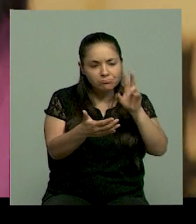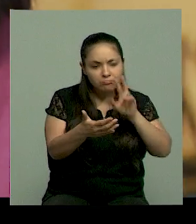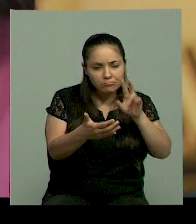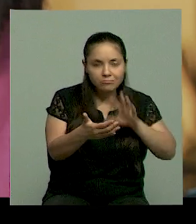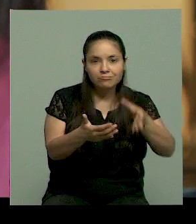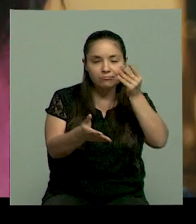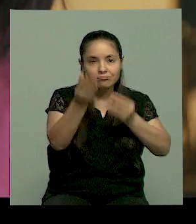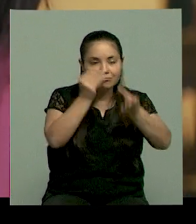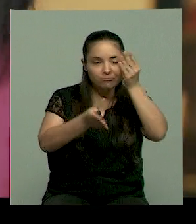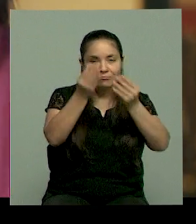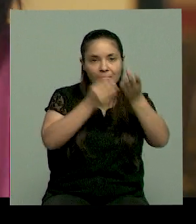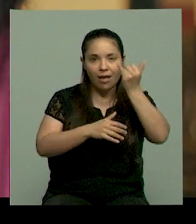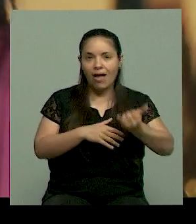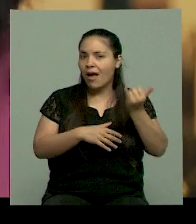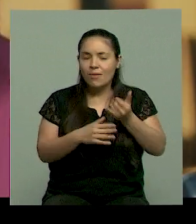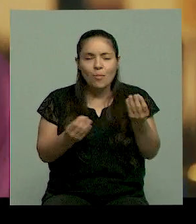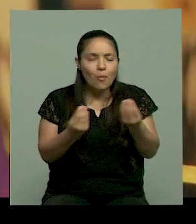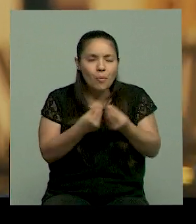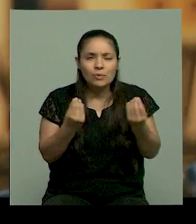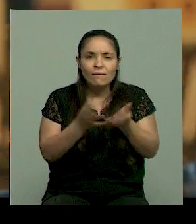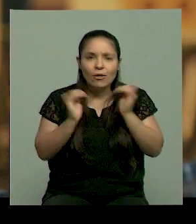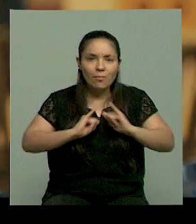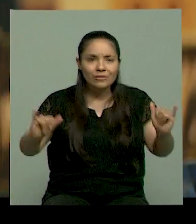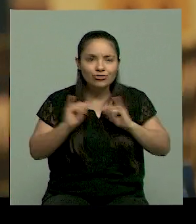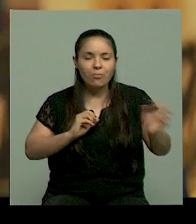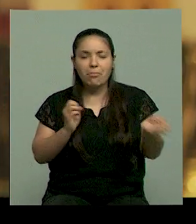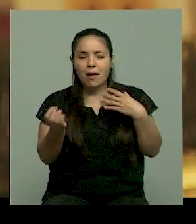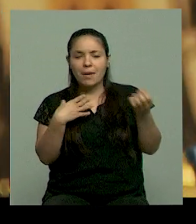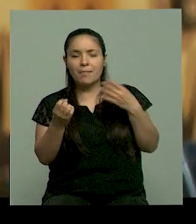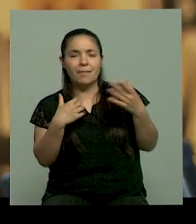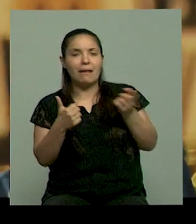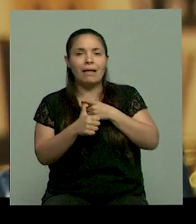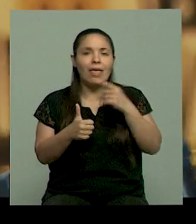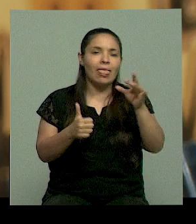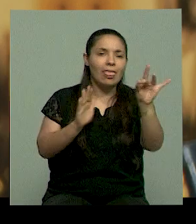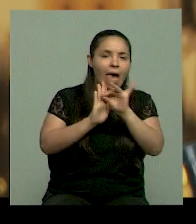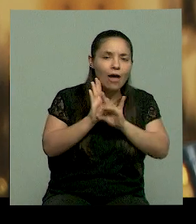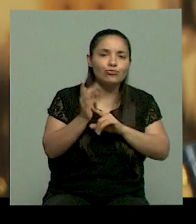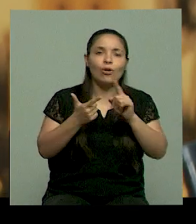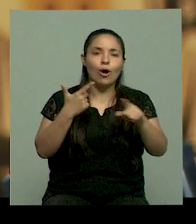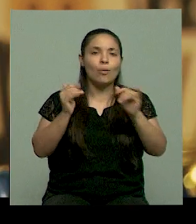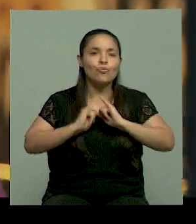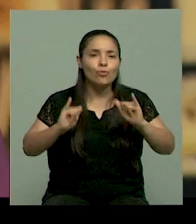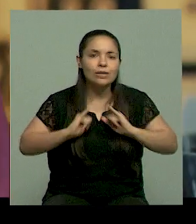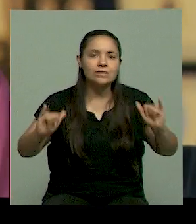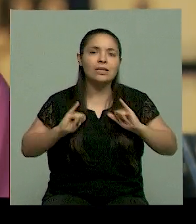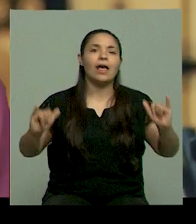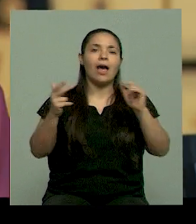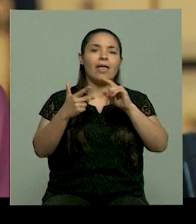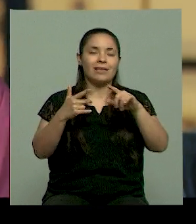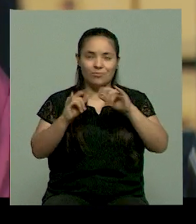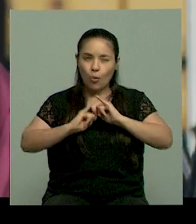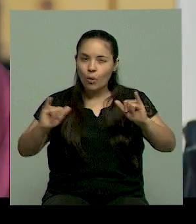información, los bombardean con datos, con publicidades que son bastante